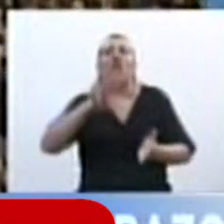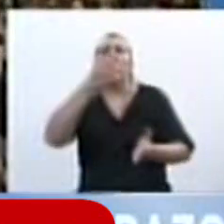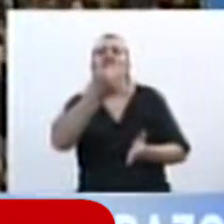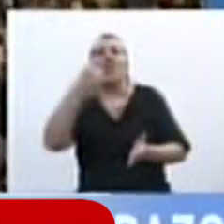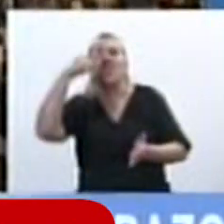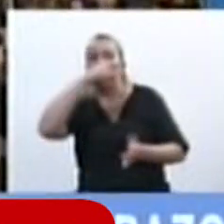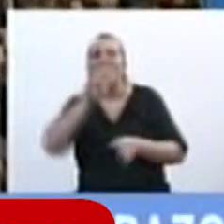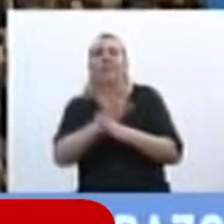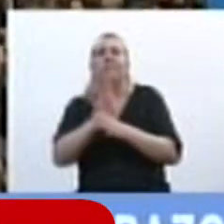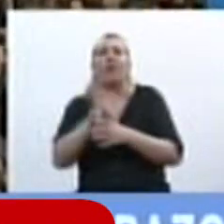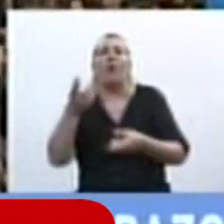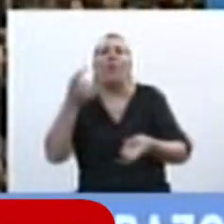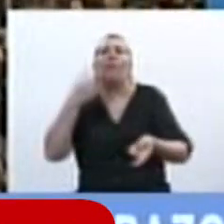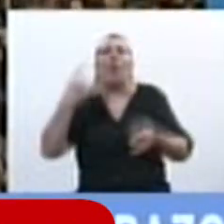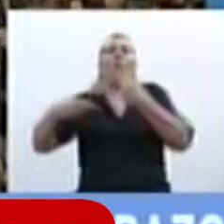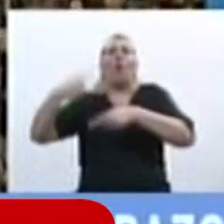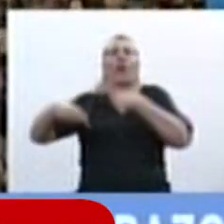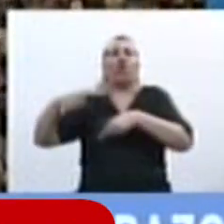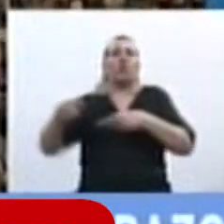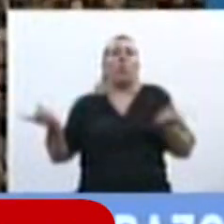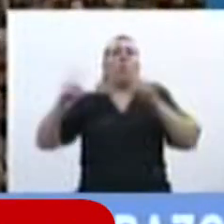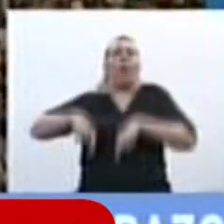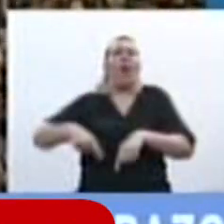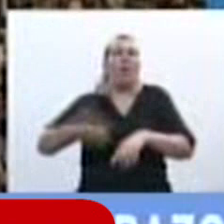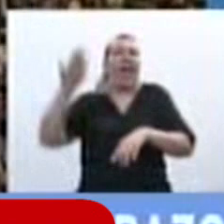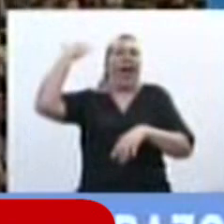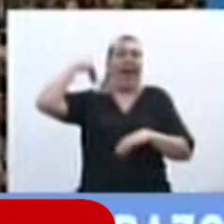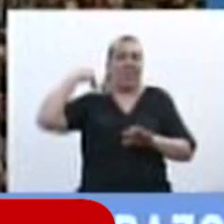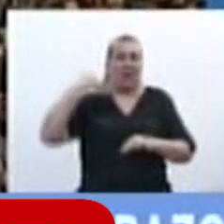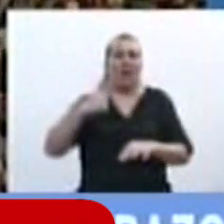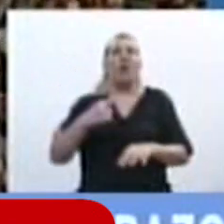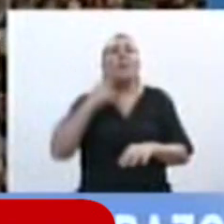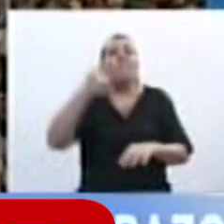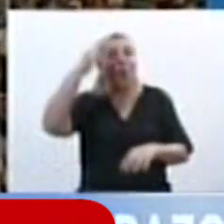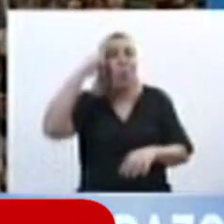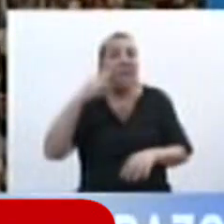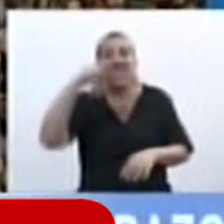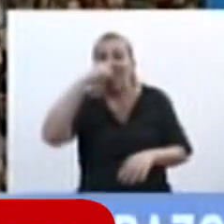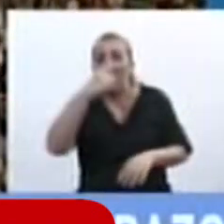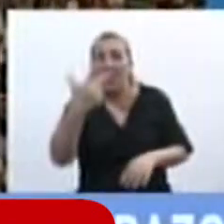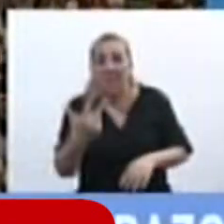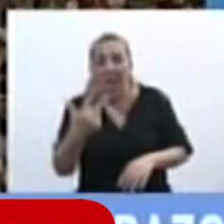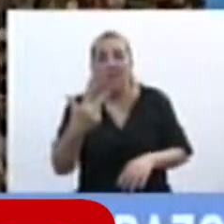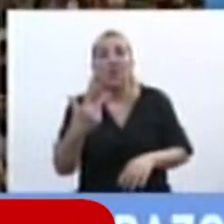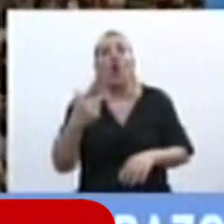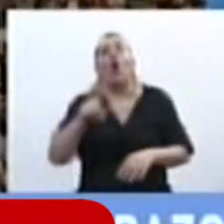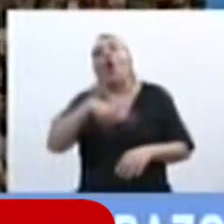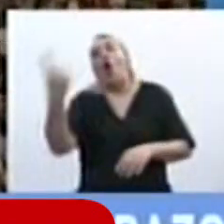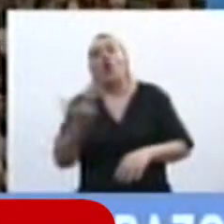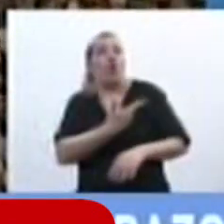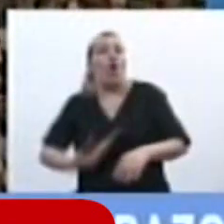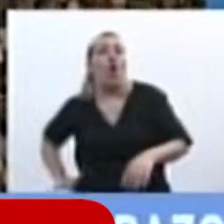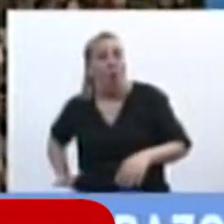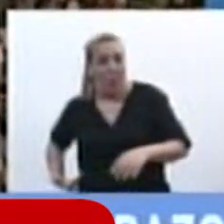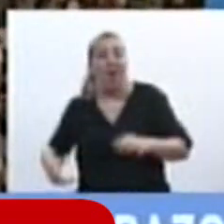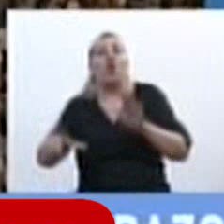retrocede al estadio anterior. En 1973, otro gobierno democrático